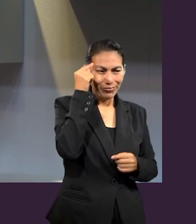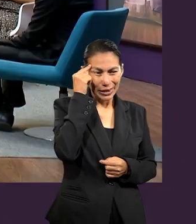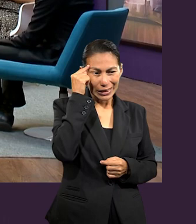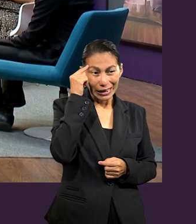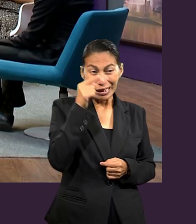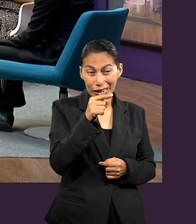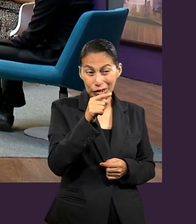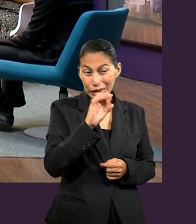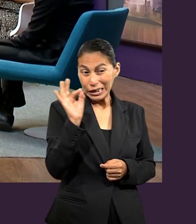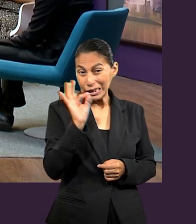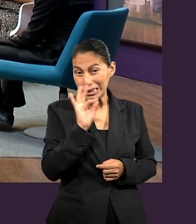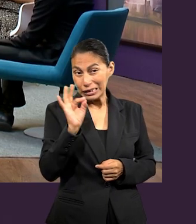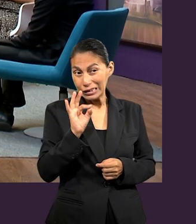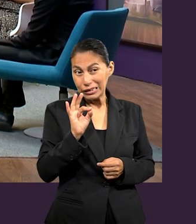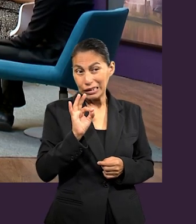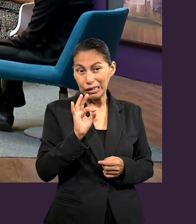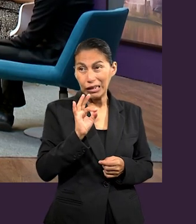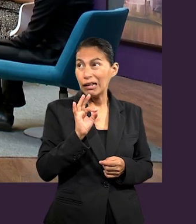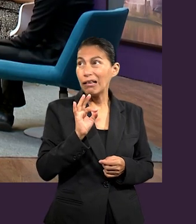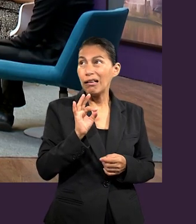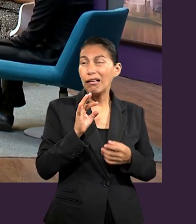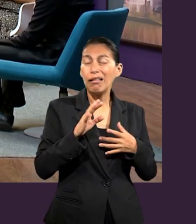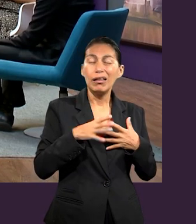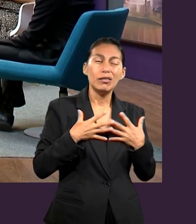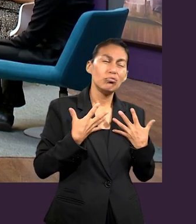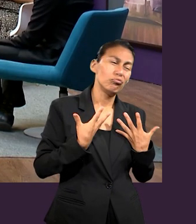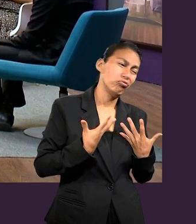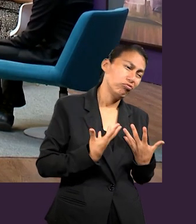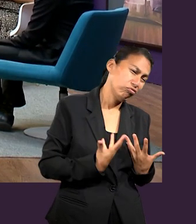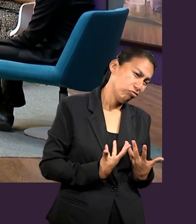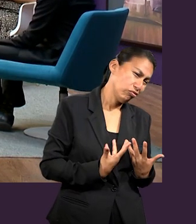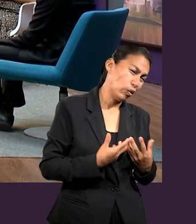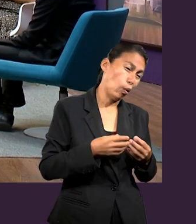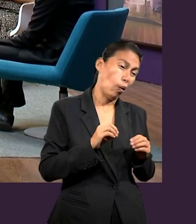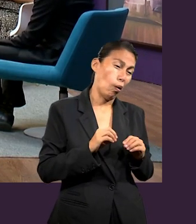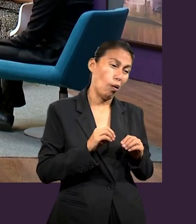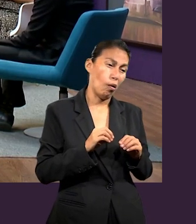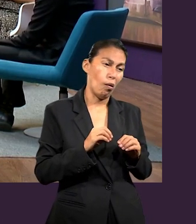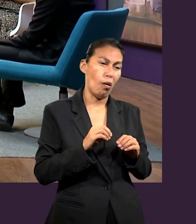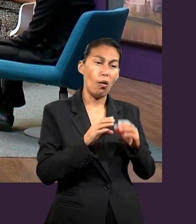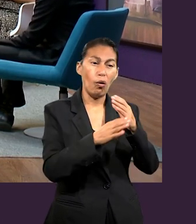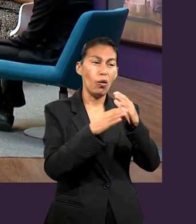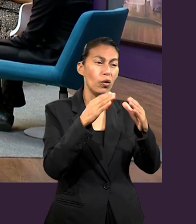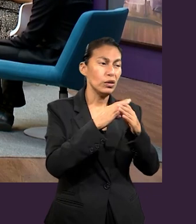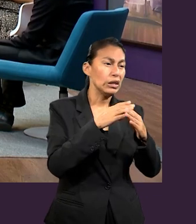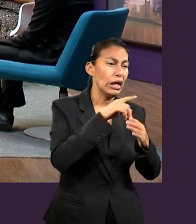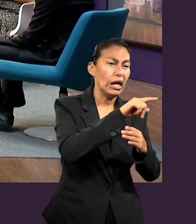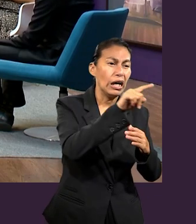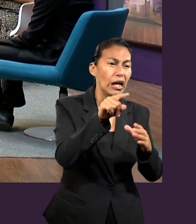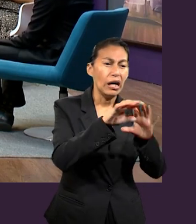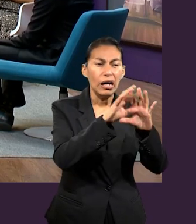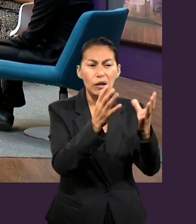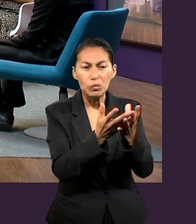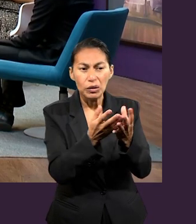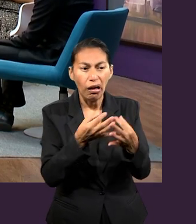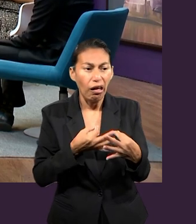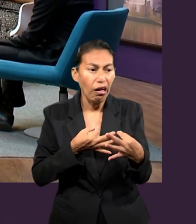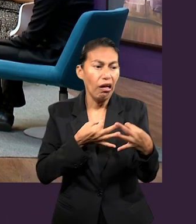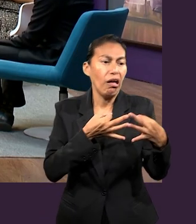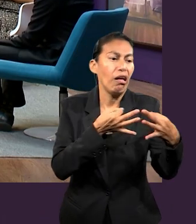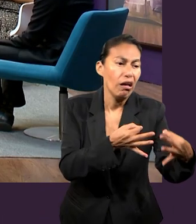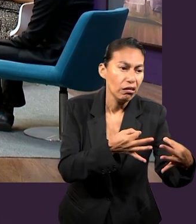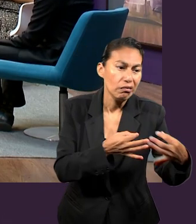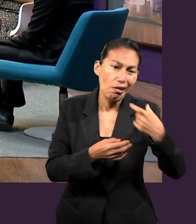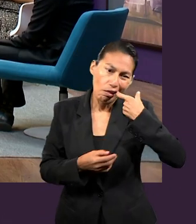desanimen ni pierdan su identidad en el mundo que están viviendo. Ahora, ¿qué podemos aportar nosotros